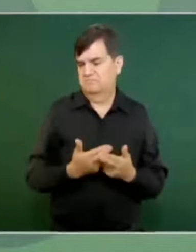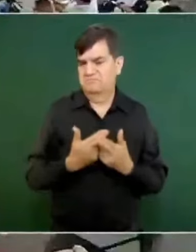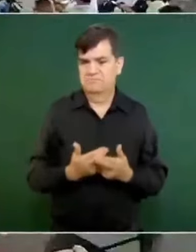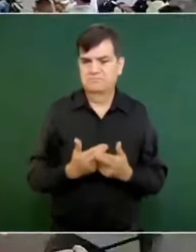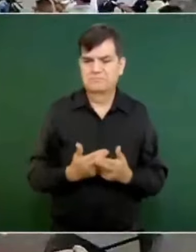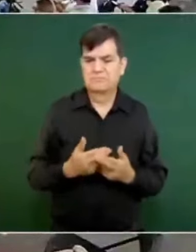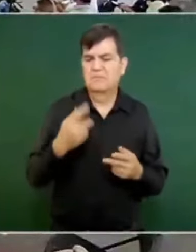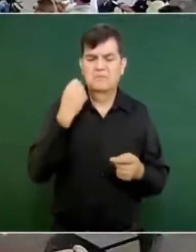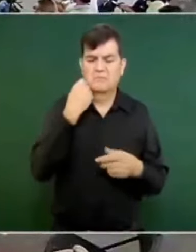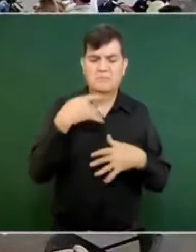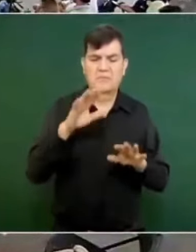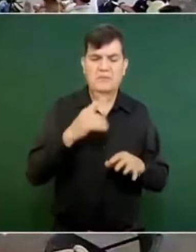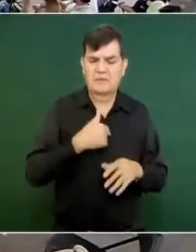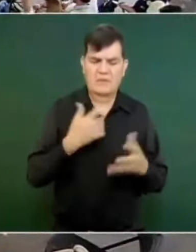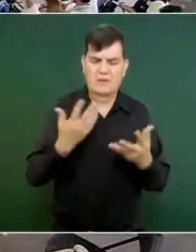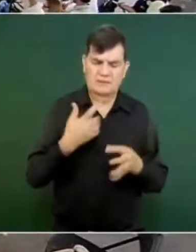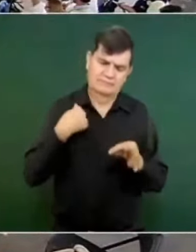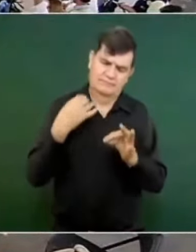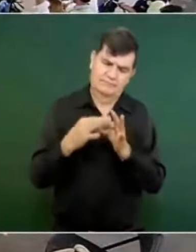De todas maneras, nosotros vamos a cumplir.